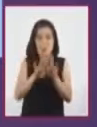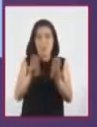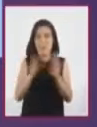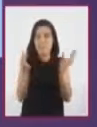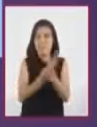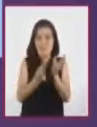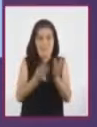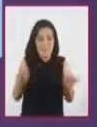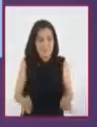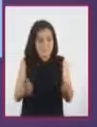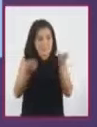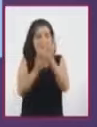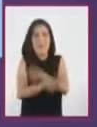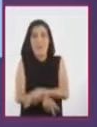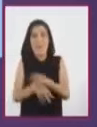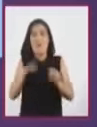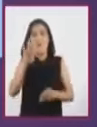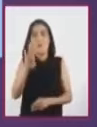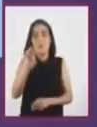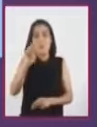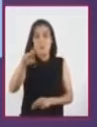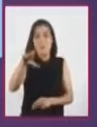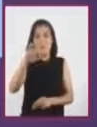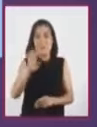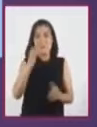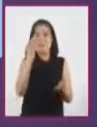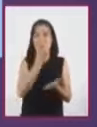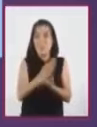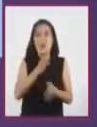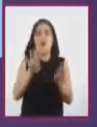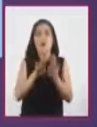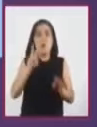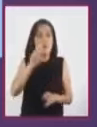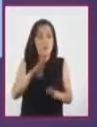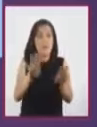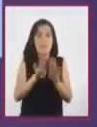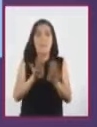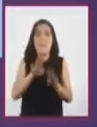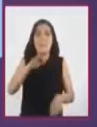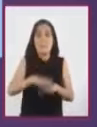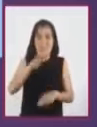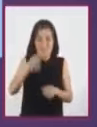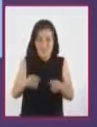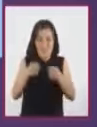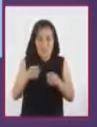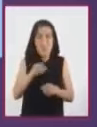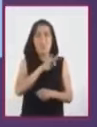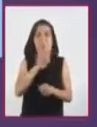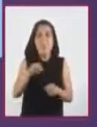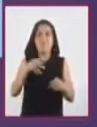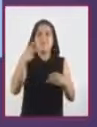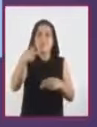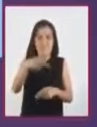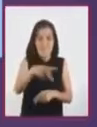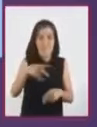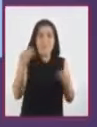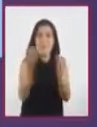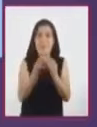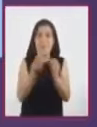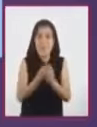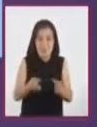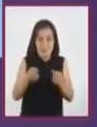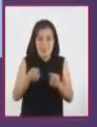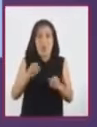reemplazó al bronce y posibilitó la creación de herramientas más resistentes y la producción de piezas de hierro